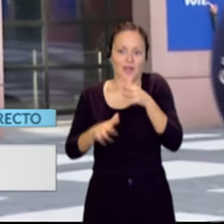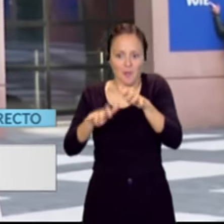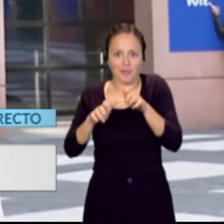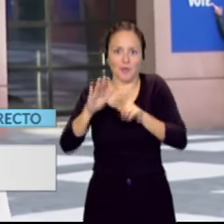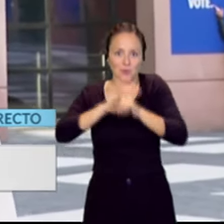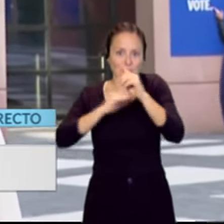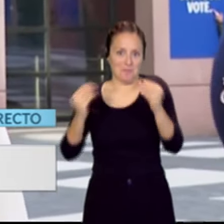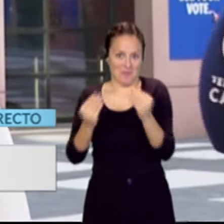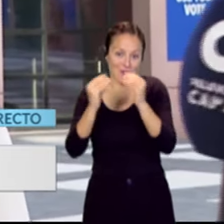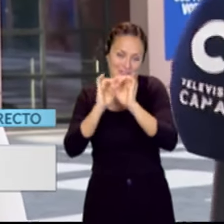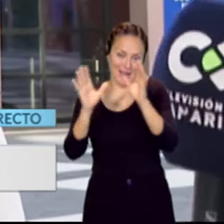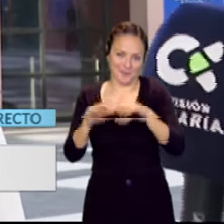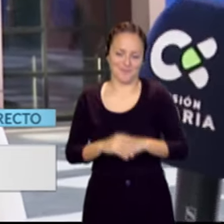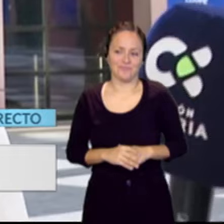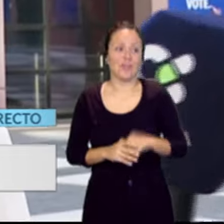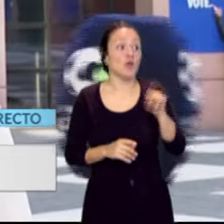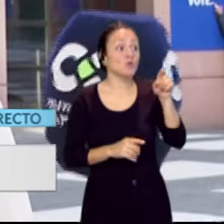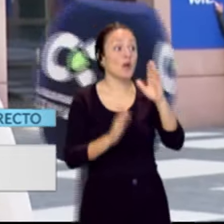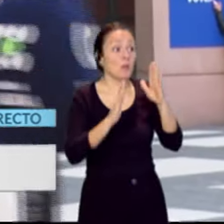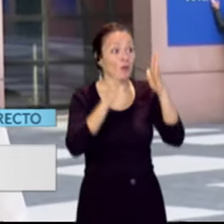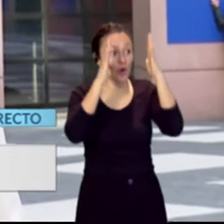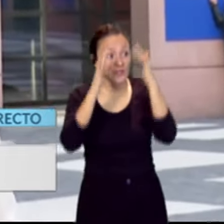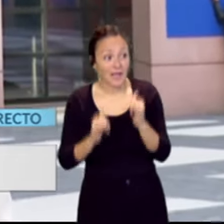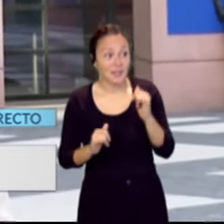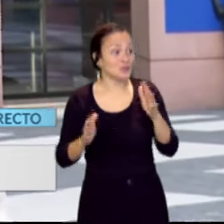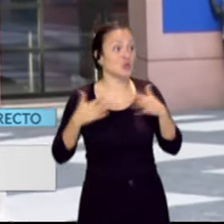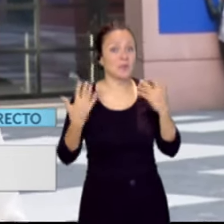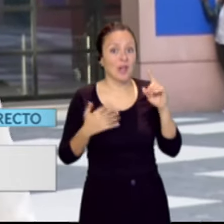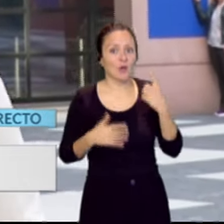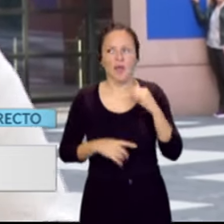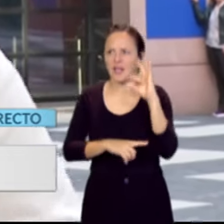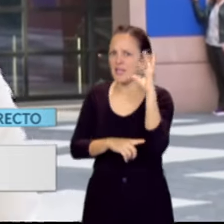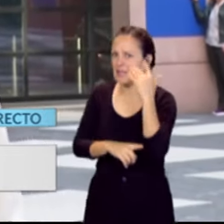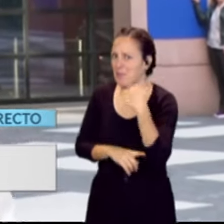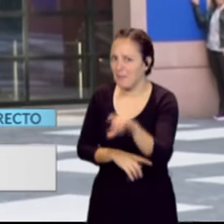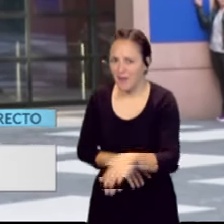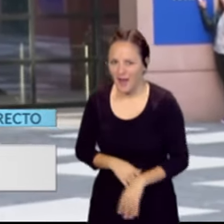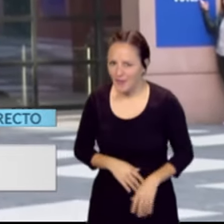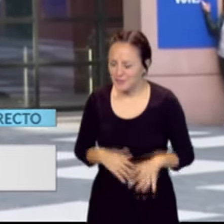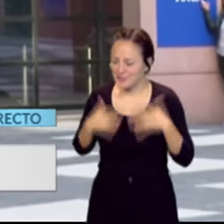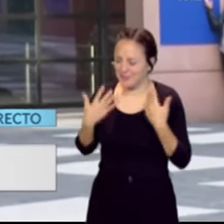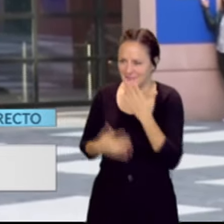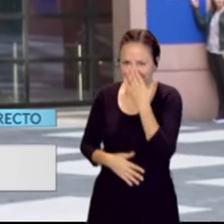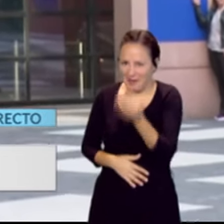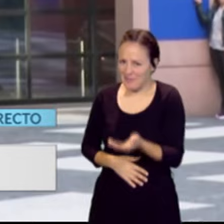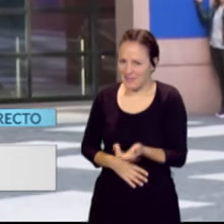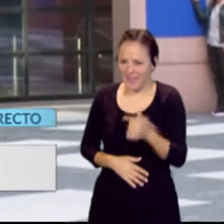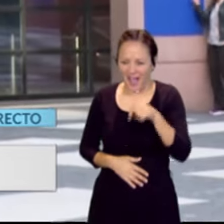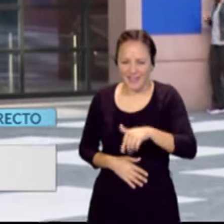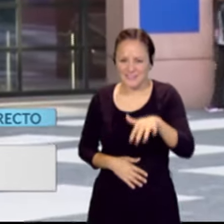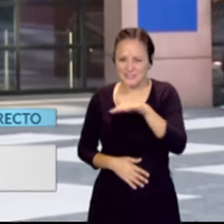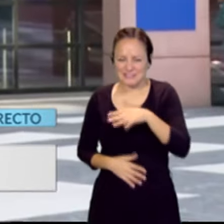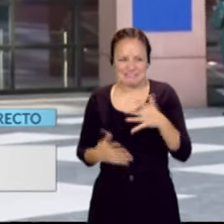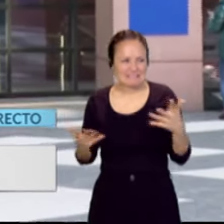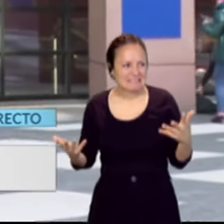Y una vez llegaste aquí, ¿qué es lo que más te sorprendió? Pues el mal tiempo, la verdad es que lo que más me sorprendió en Bruselas fue el mal tiempo y de